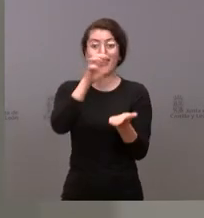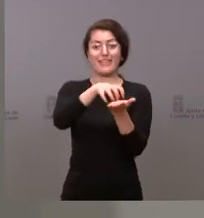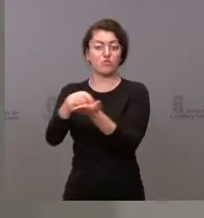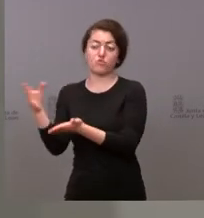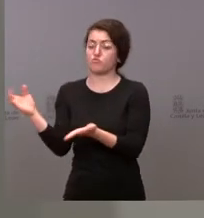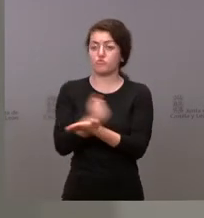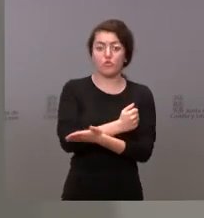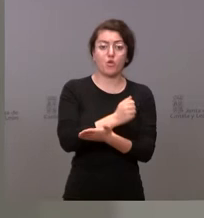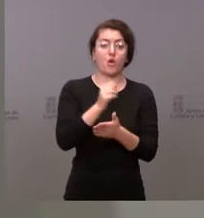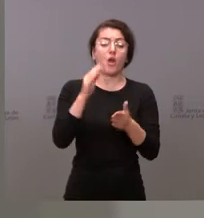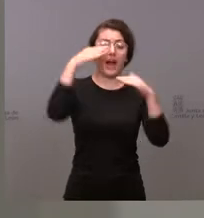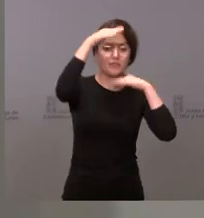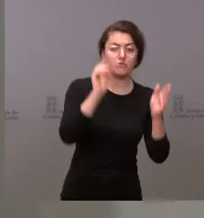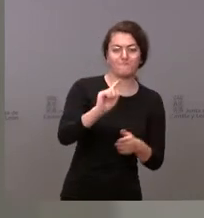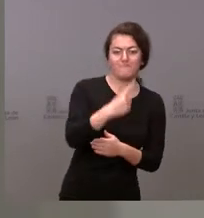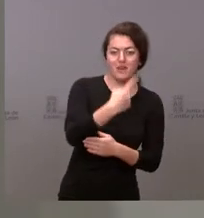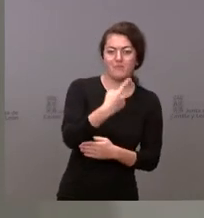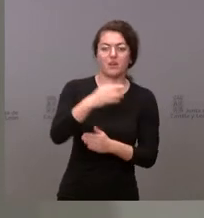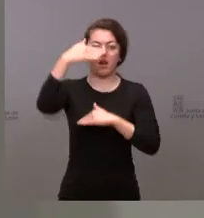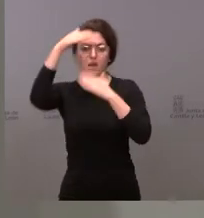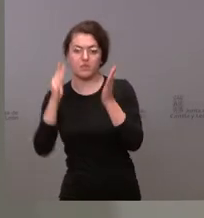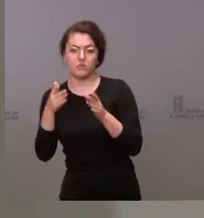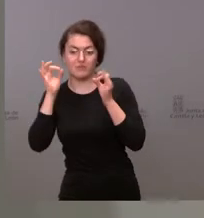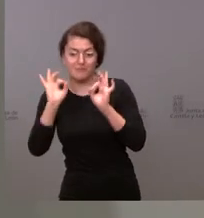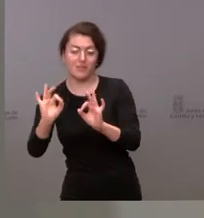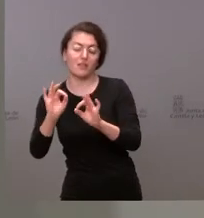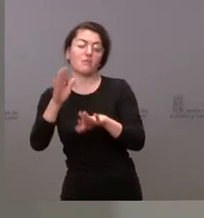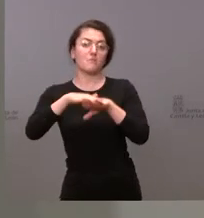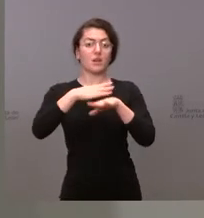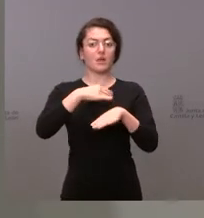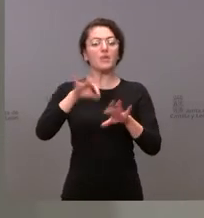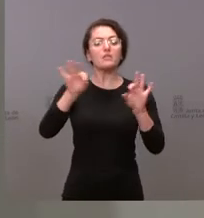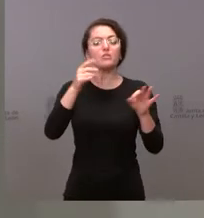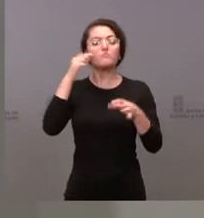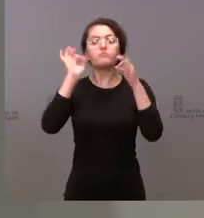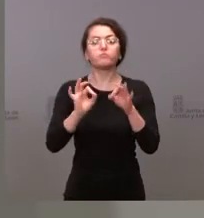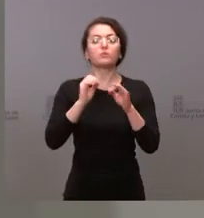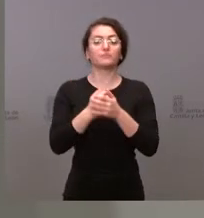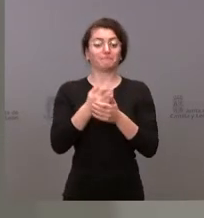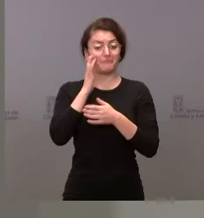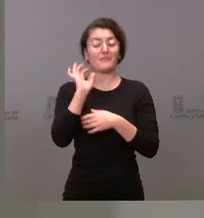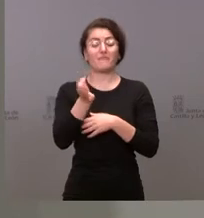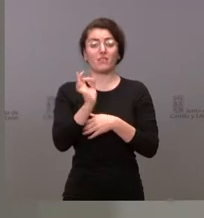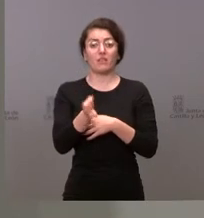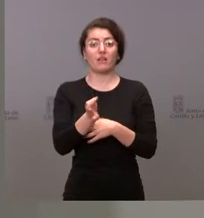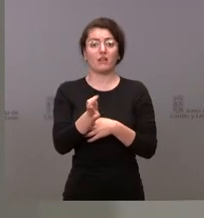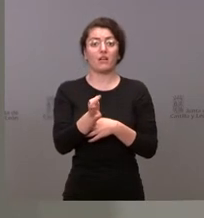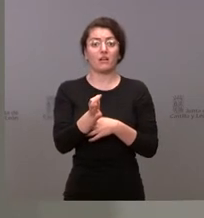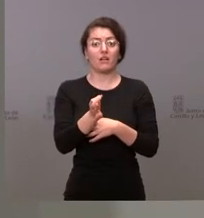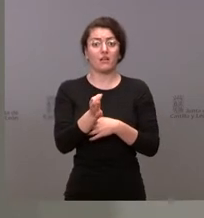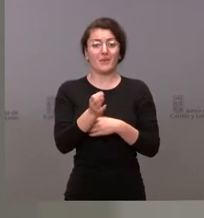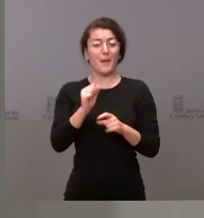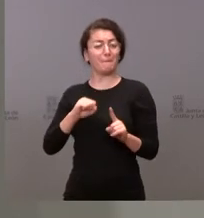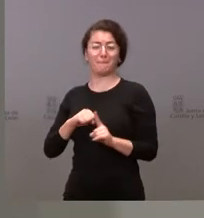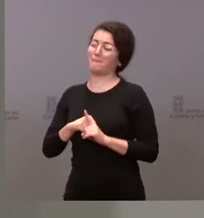como de atención especializada, para permitirnos tomar decisiones más racionales. Es verdad que hay mucha presión